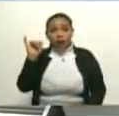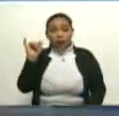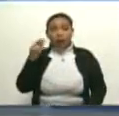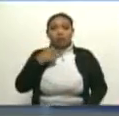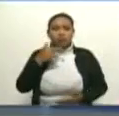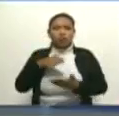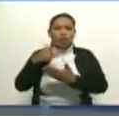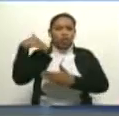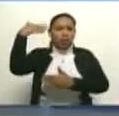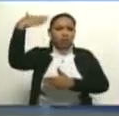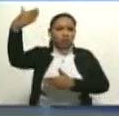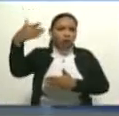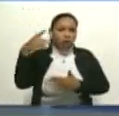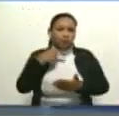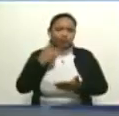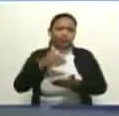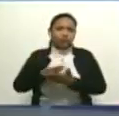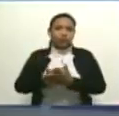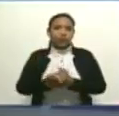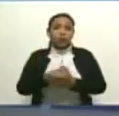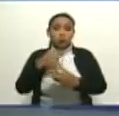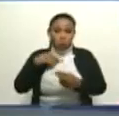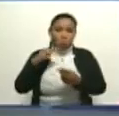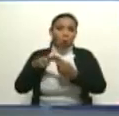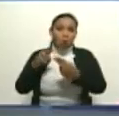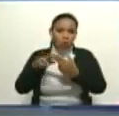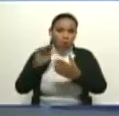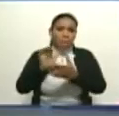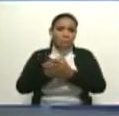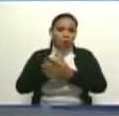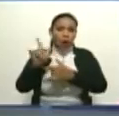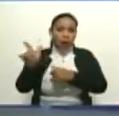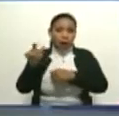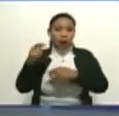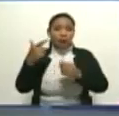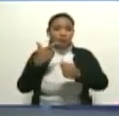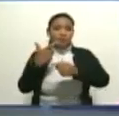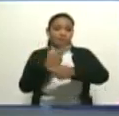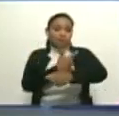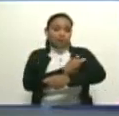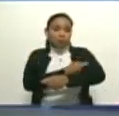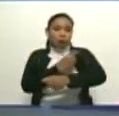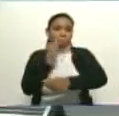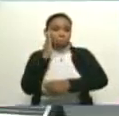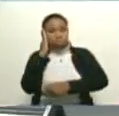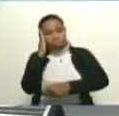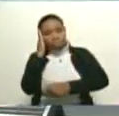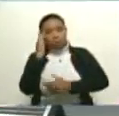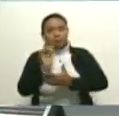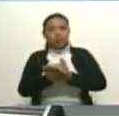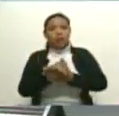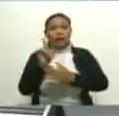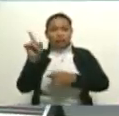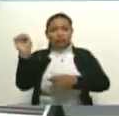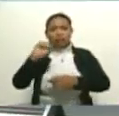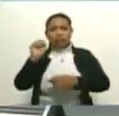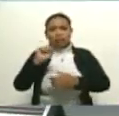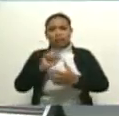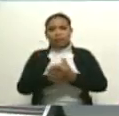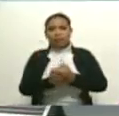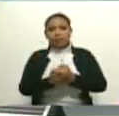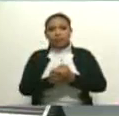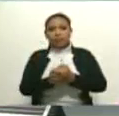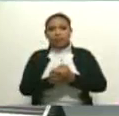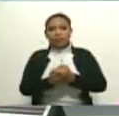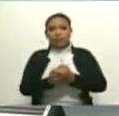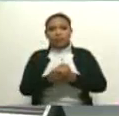conoció el chino Khan? Sí, cómo no. Y conozco a la hermana porque trabaja conmigo. Es anestesiólogo del hospital. Domingo, vale. Domingo Khan. Claro, Domingo. Muy amigo de mi